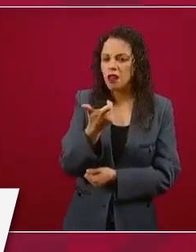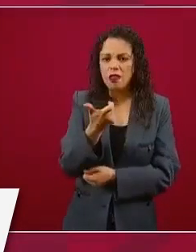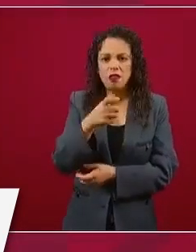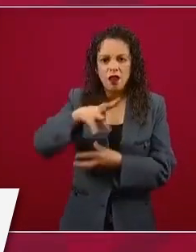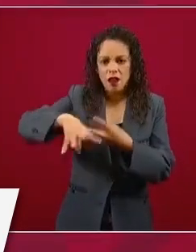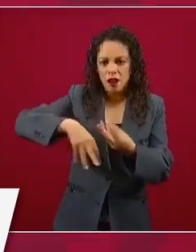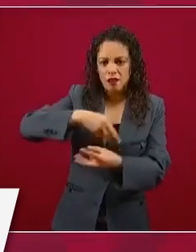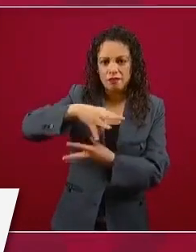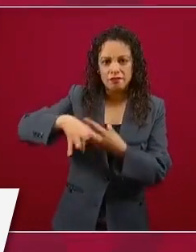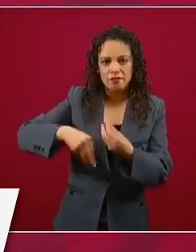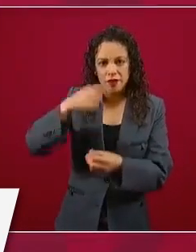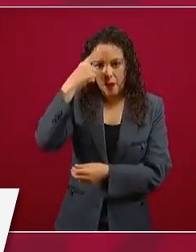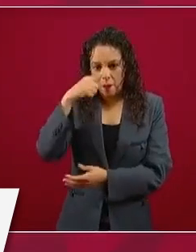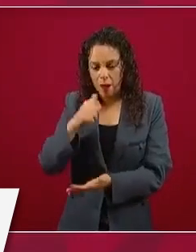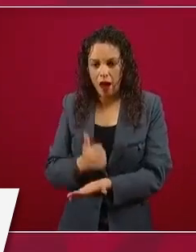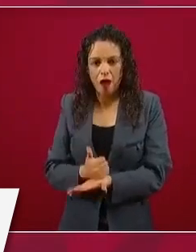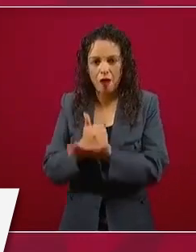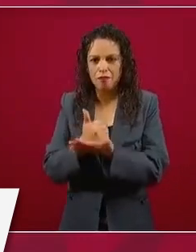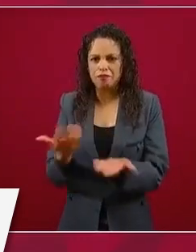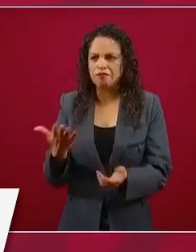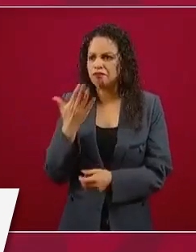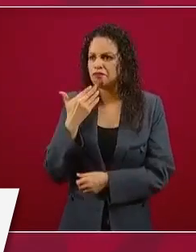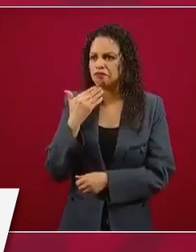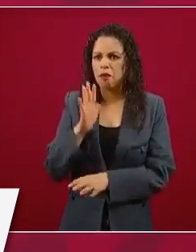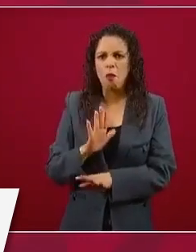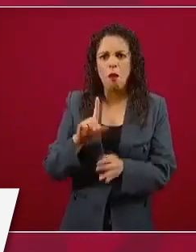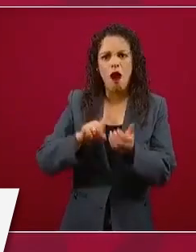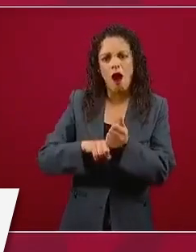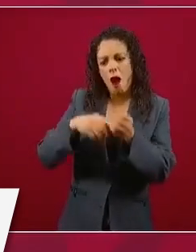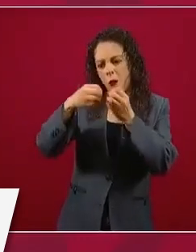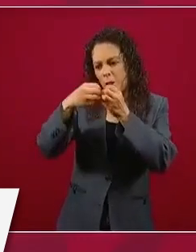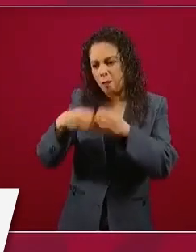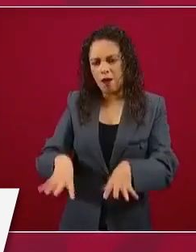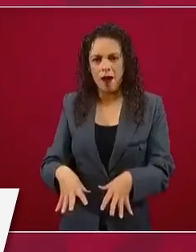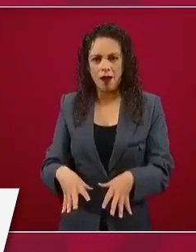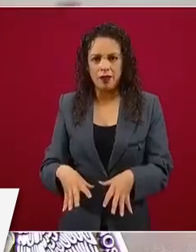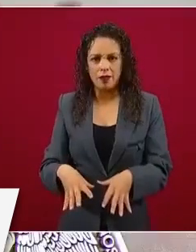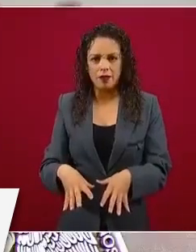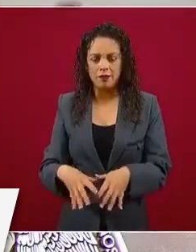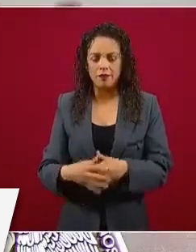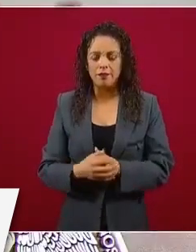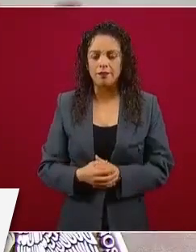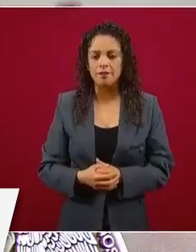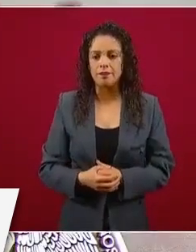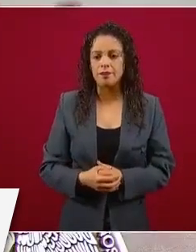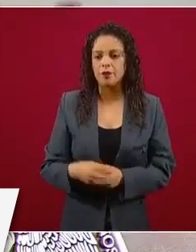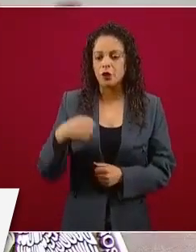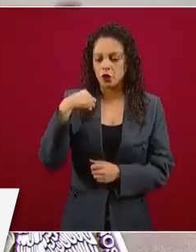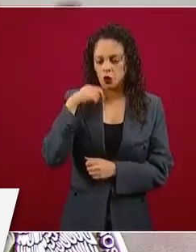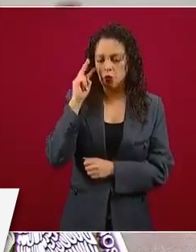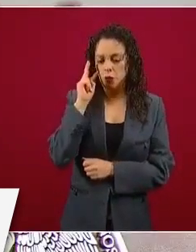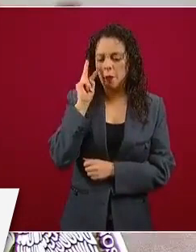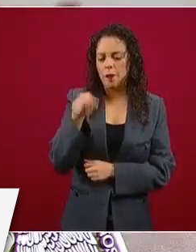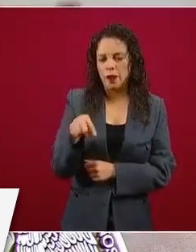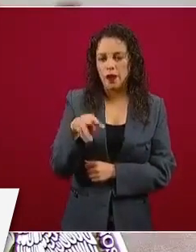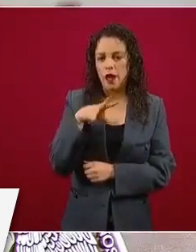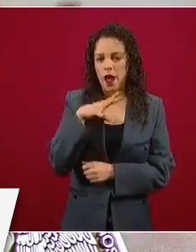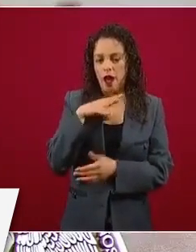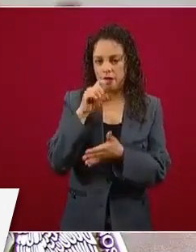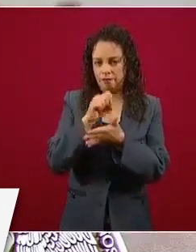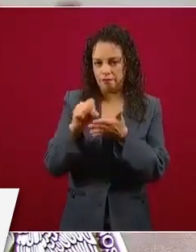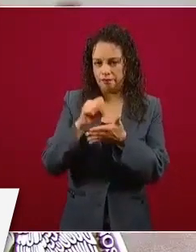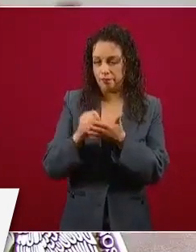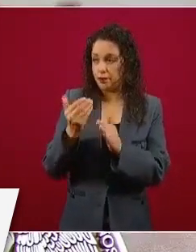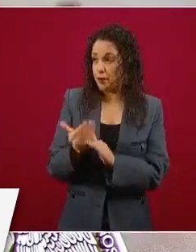un dato de cómo hace 50 años los tres